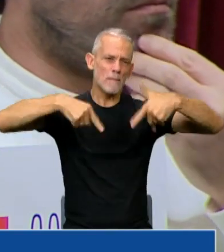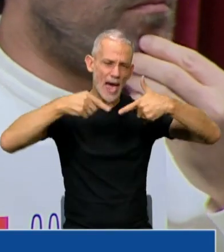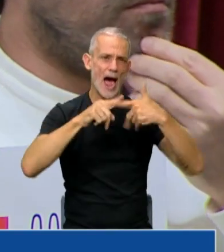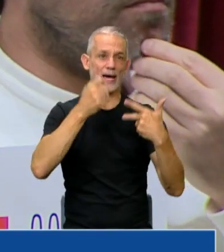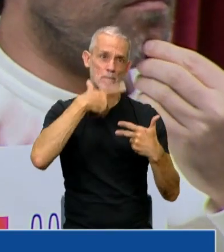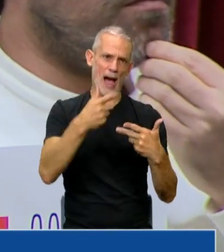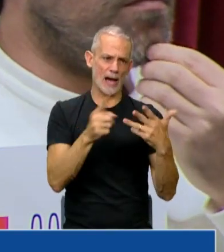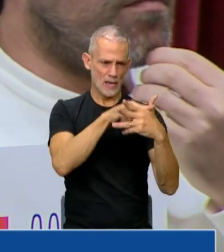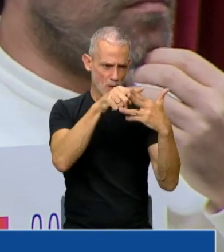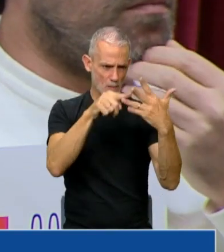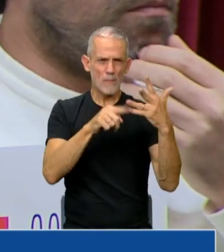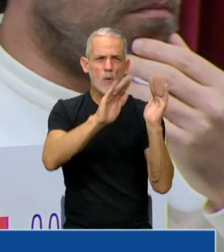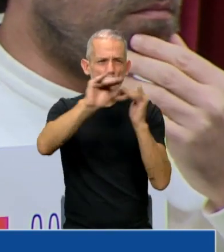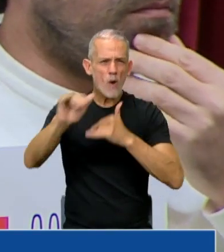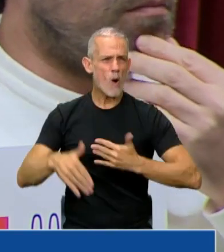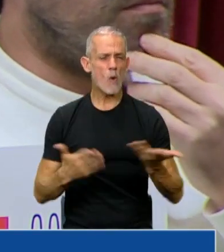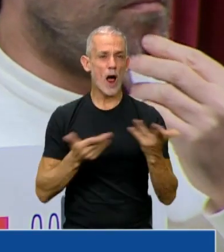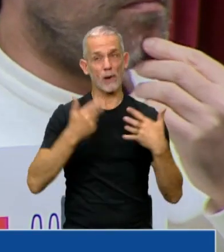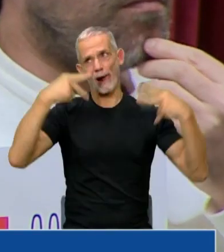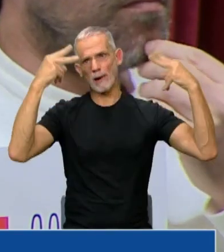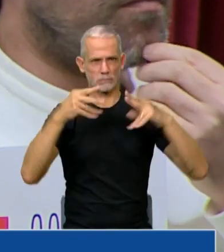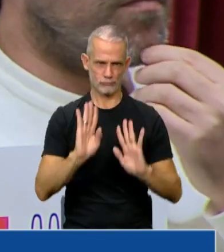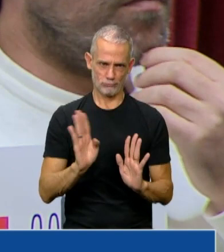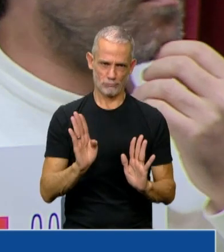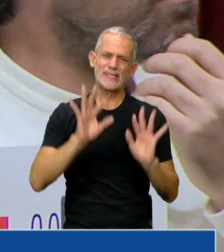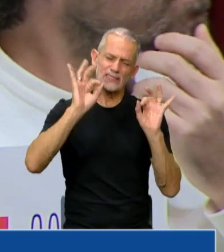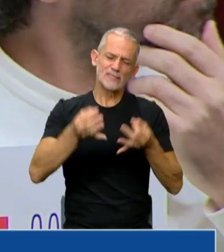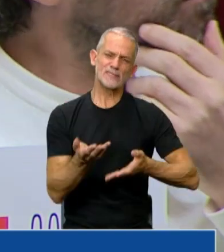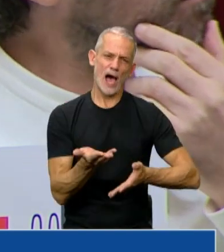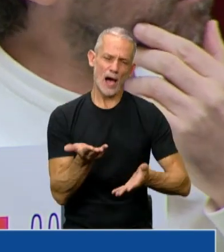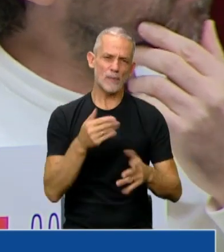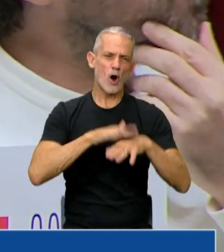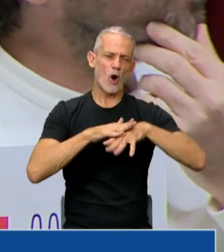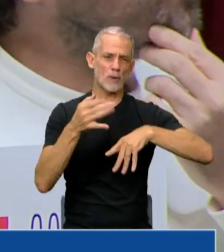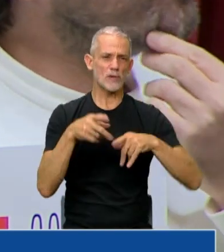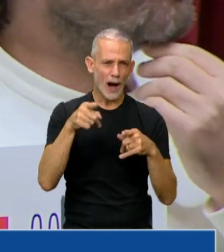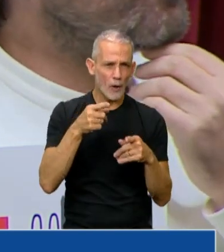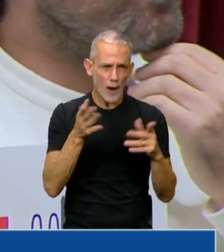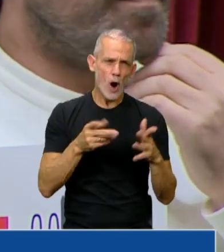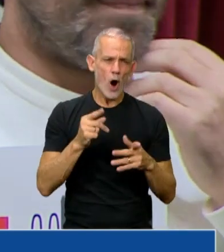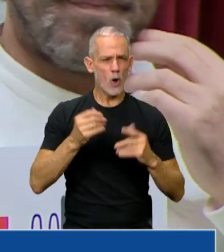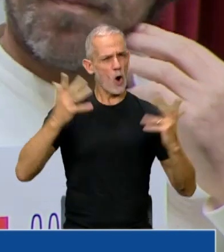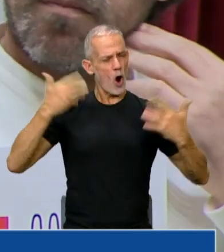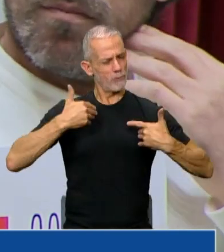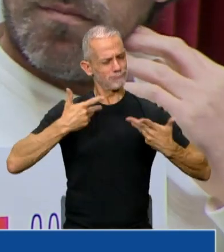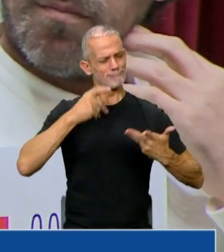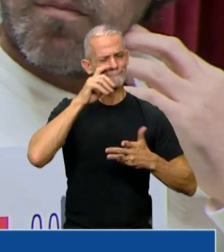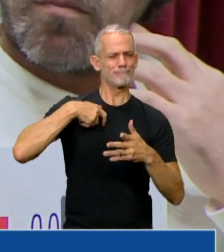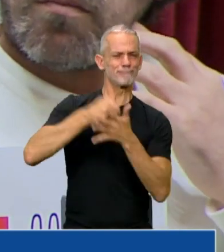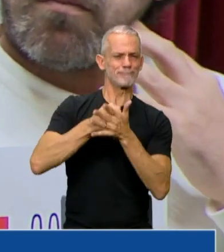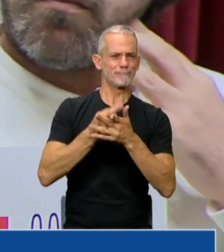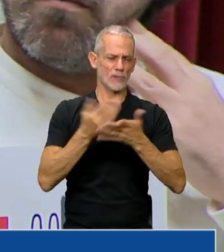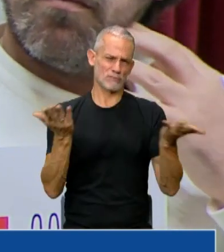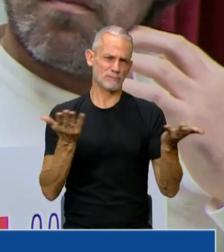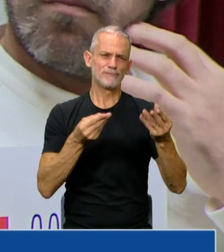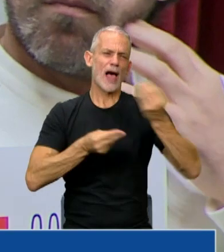bajo el macrismo. No pueden hacerse ni uno ni los otros los distraídos. Entonces no nos pueden vender que acá están luchando contra el narcotráfico, un sometimiento